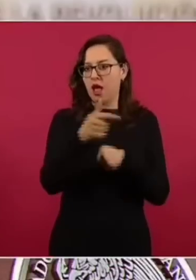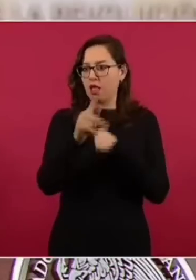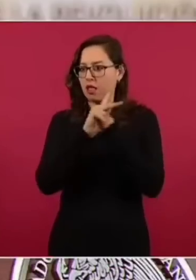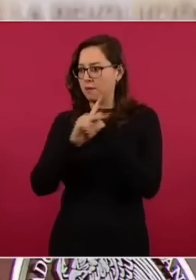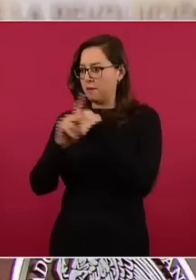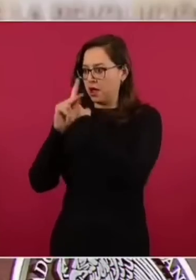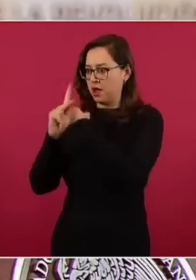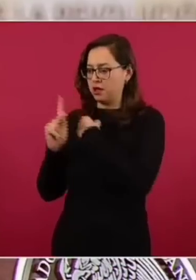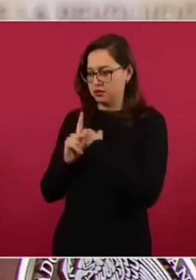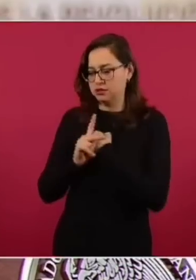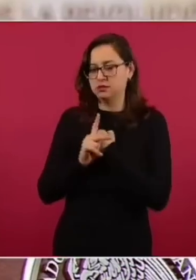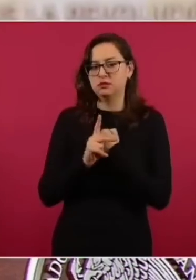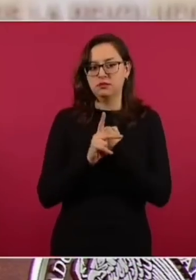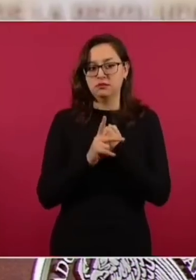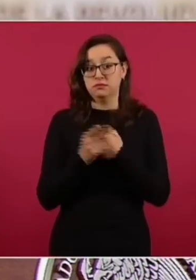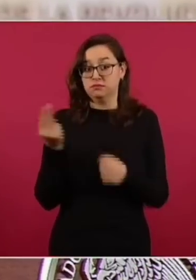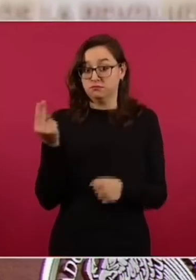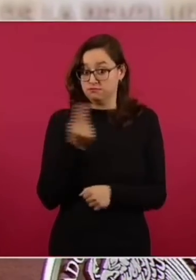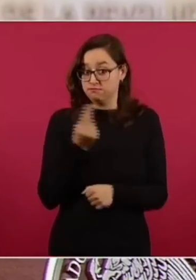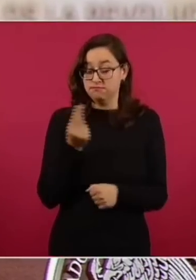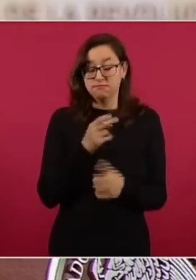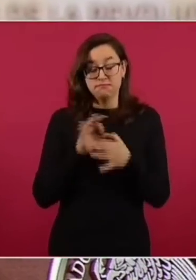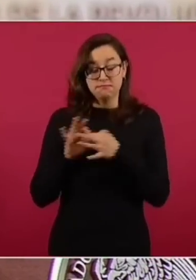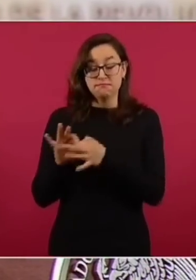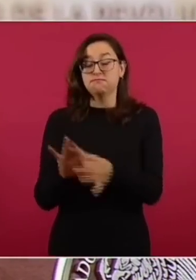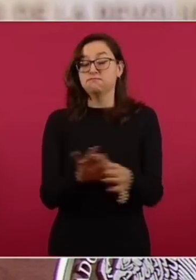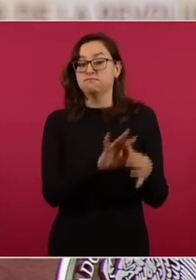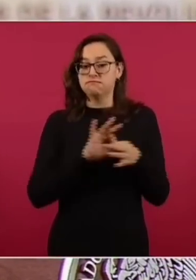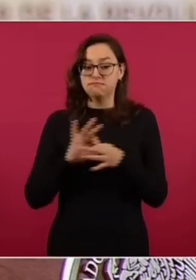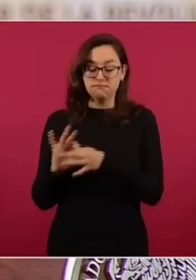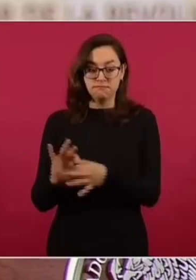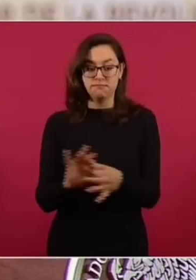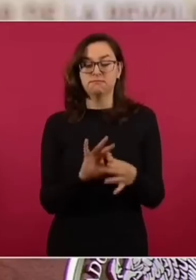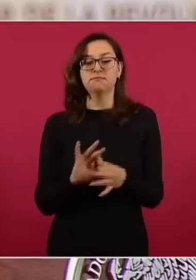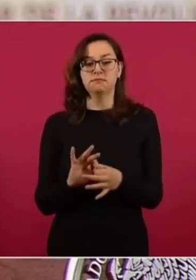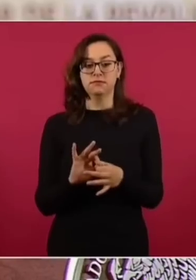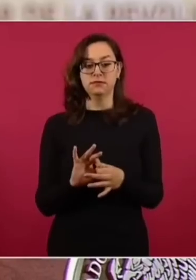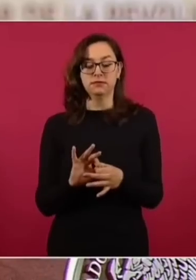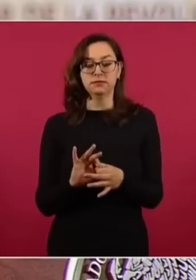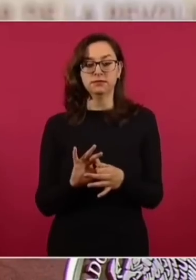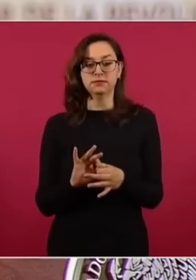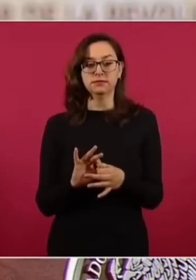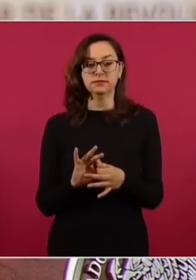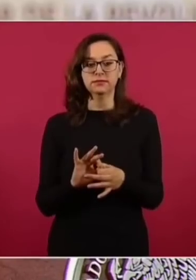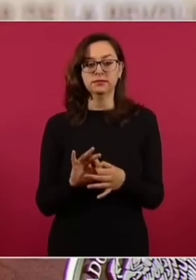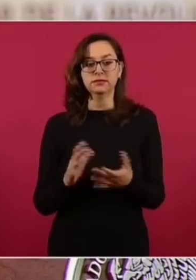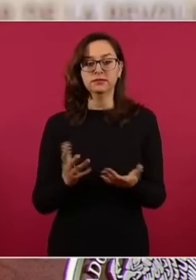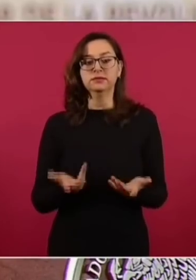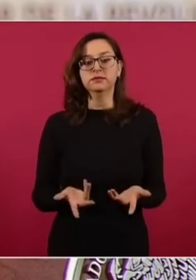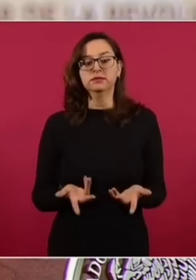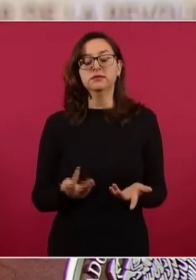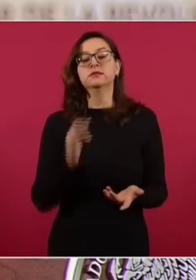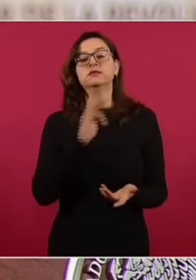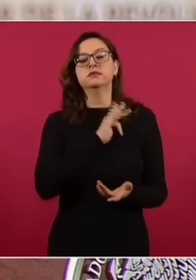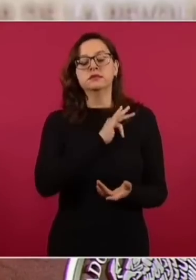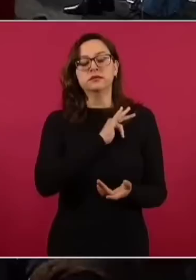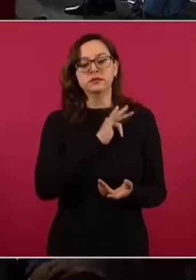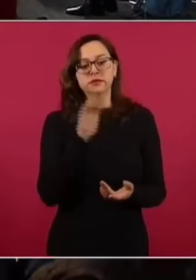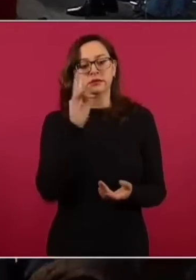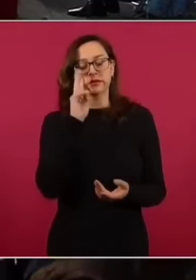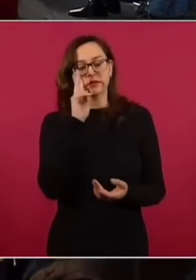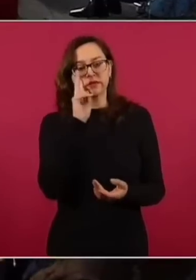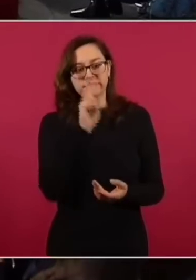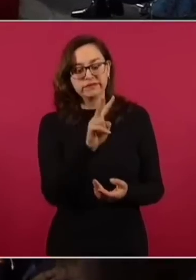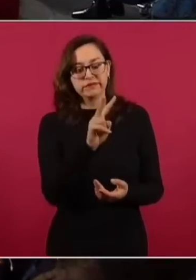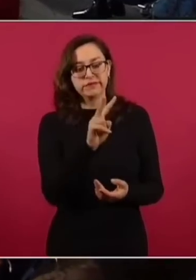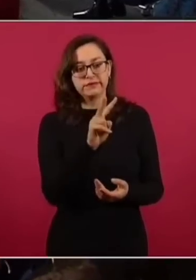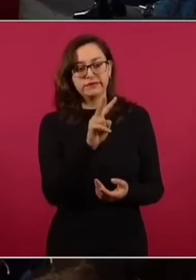las